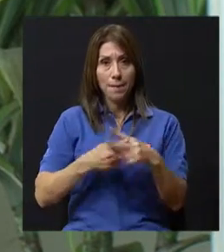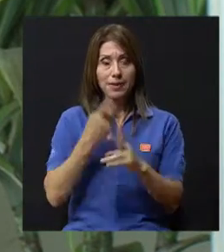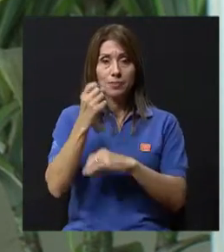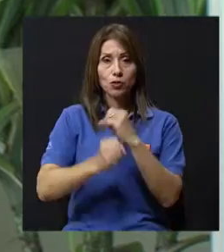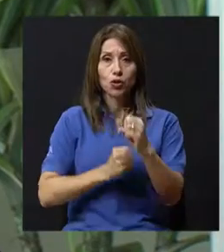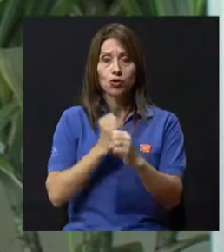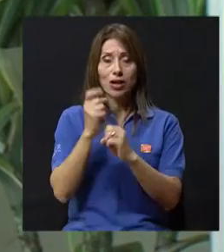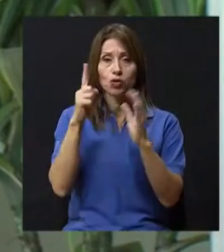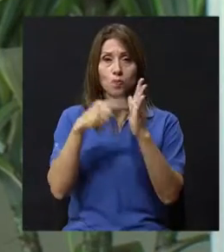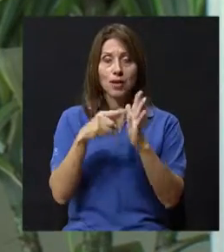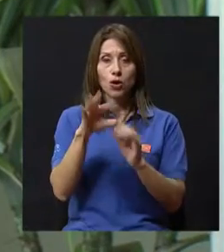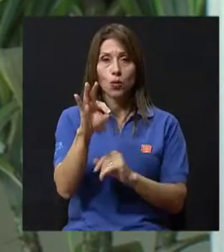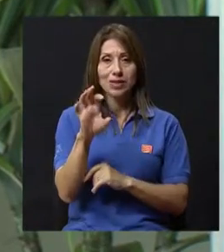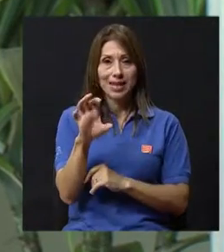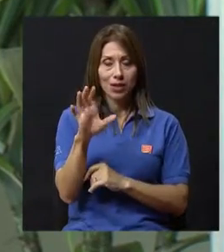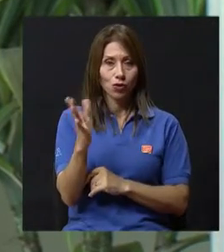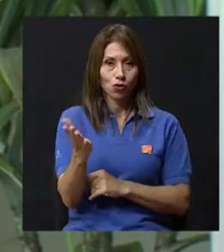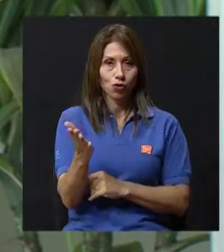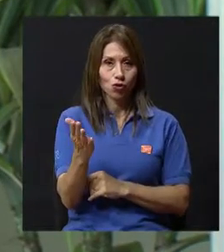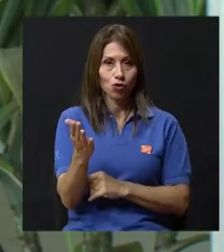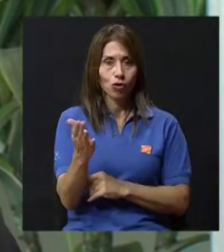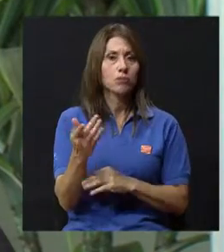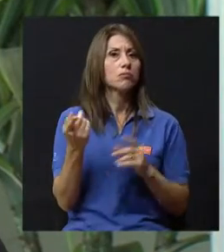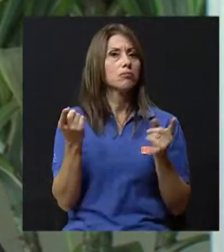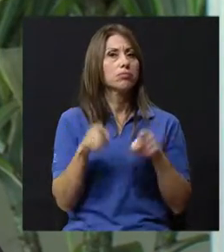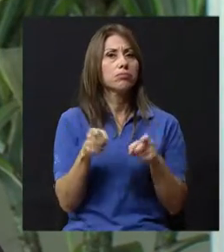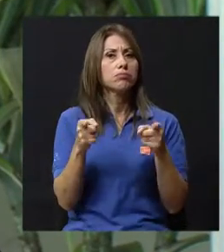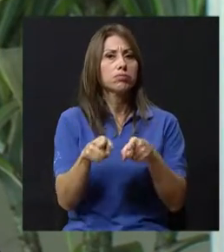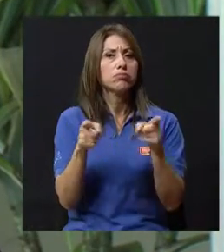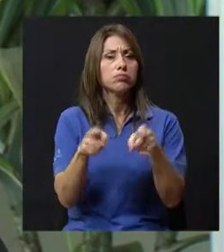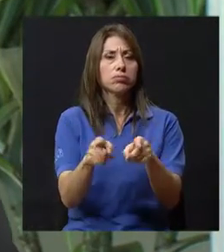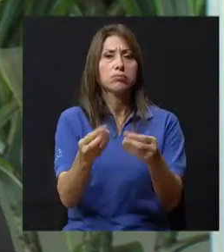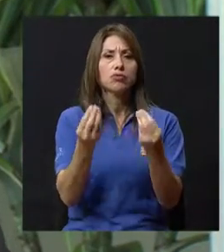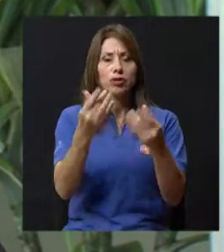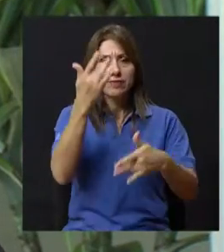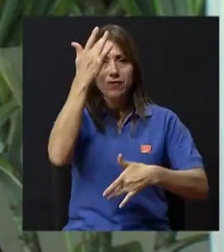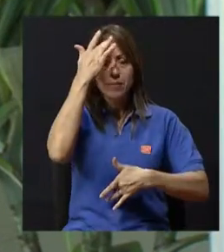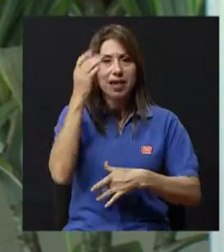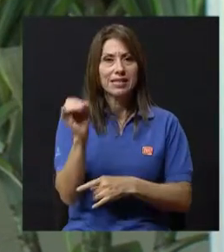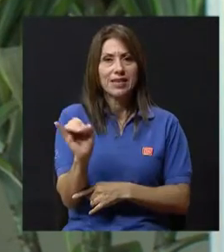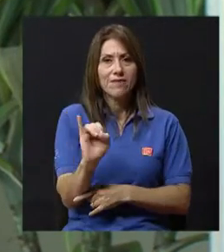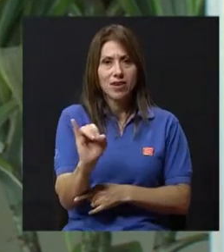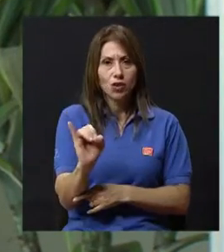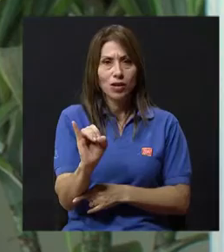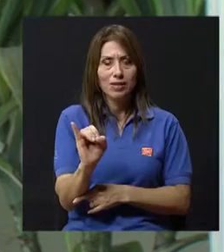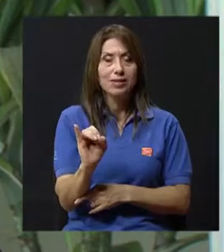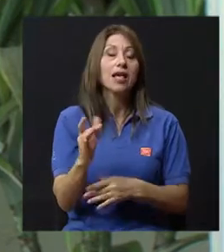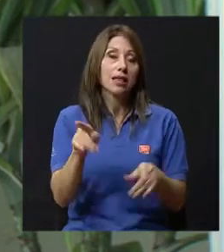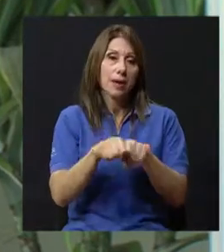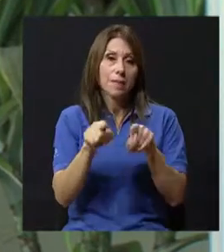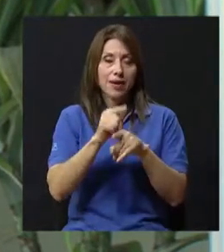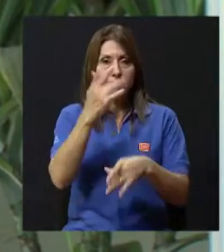principios de los años 1900, predominaban las enfermedades infecciosas y las enfermedades nutricionales en nuestro país.